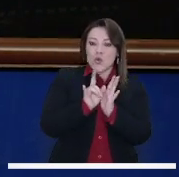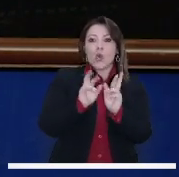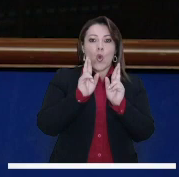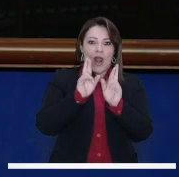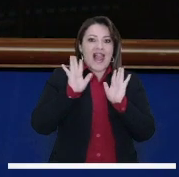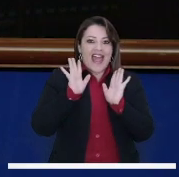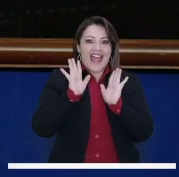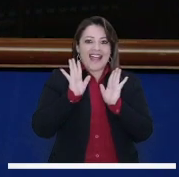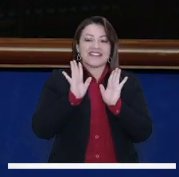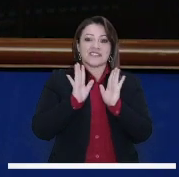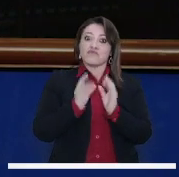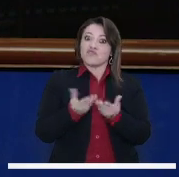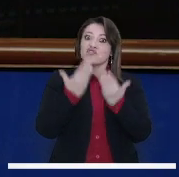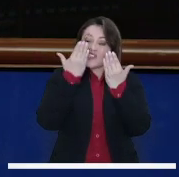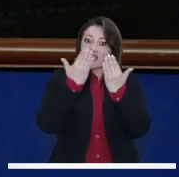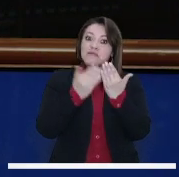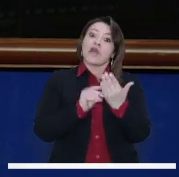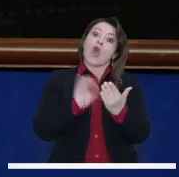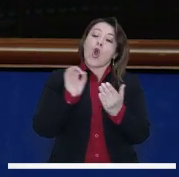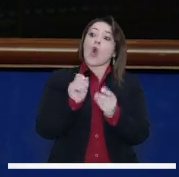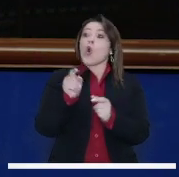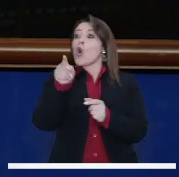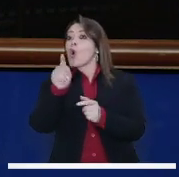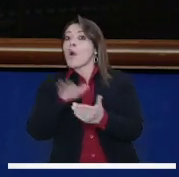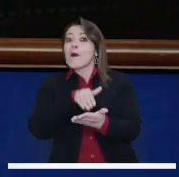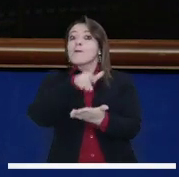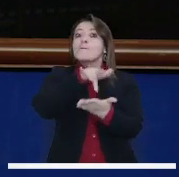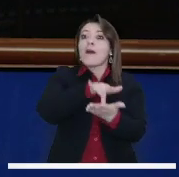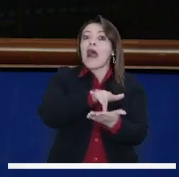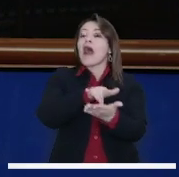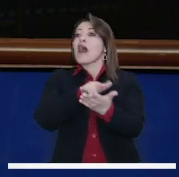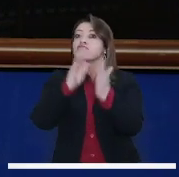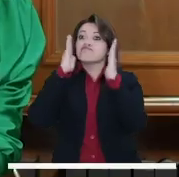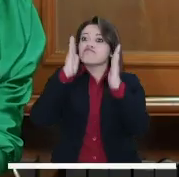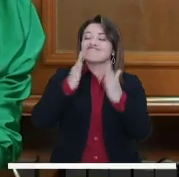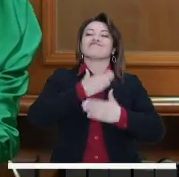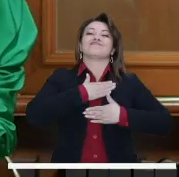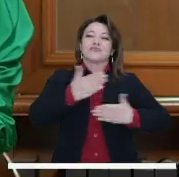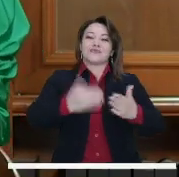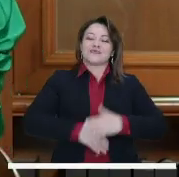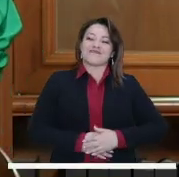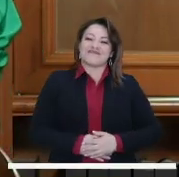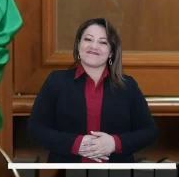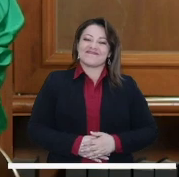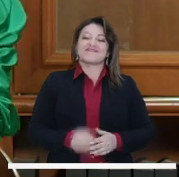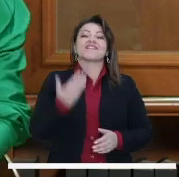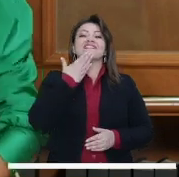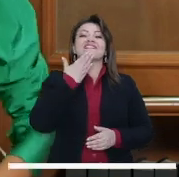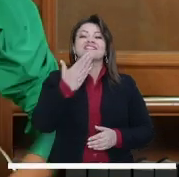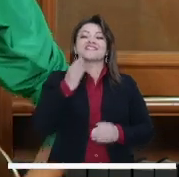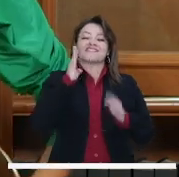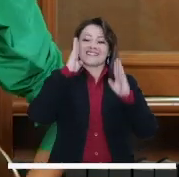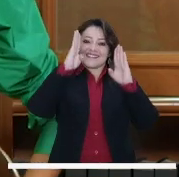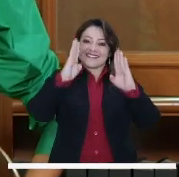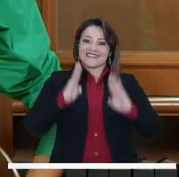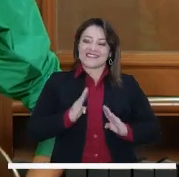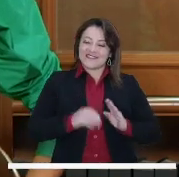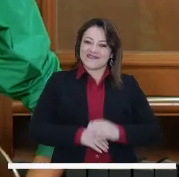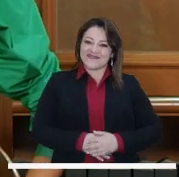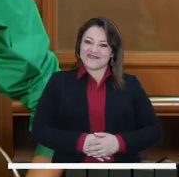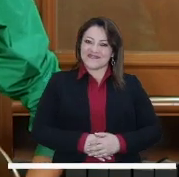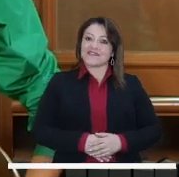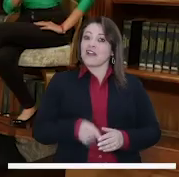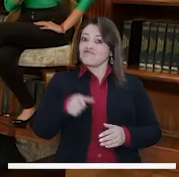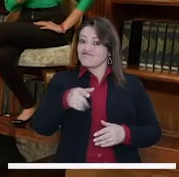alguno desafortunadamente necesita el centro de atención a víctimas pues también acude a él. Y a todos ustedes muchísimas gracias por dejarnos entrar